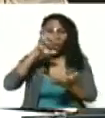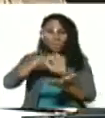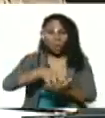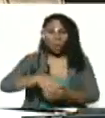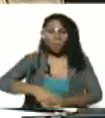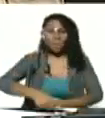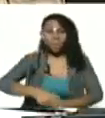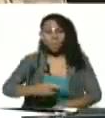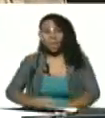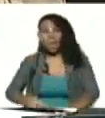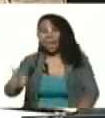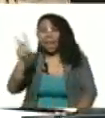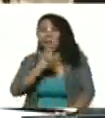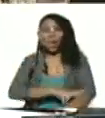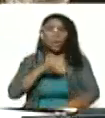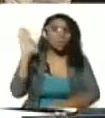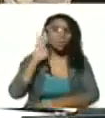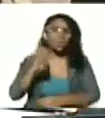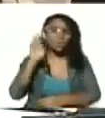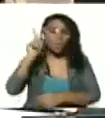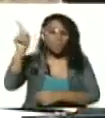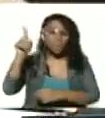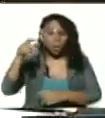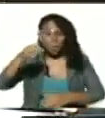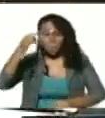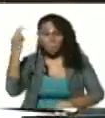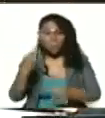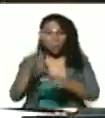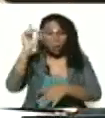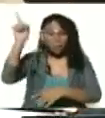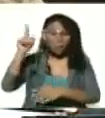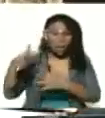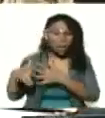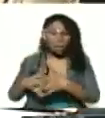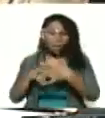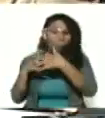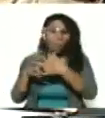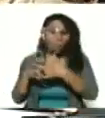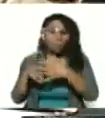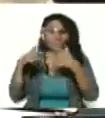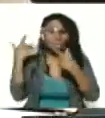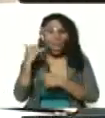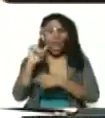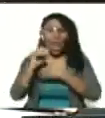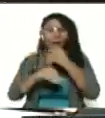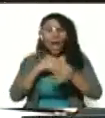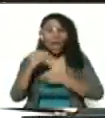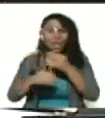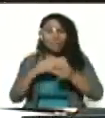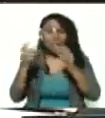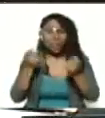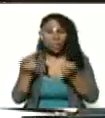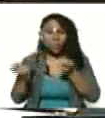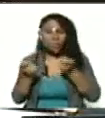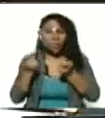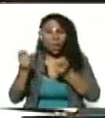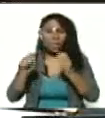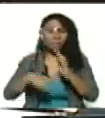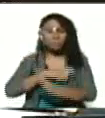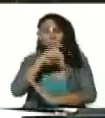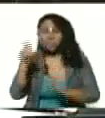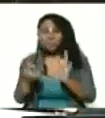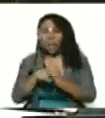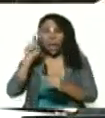contaminación y letalidad en los estados unidos y tiende a hacerse la cepa dominante en todo estados unidos